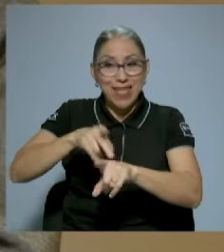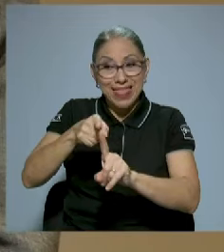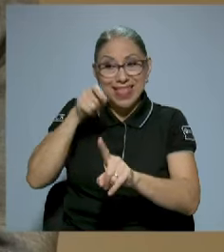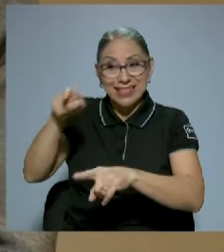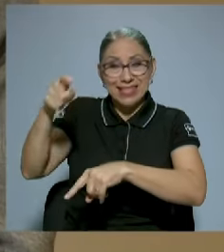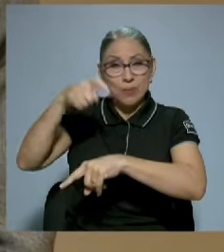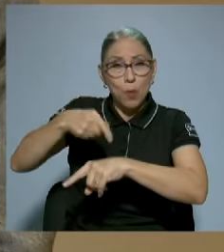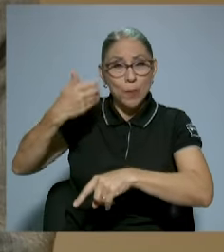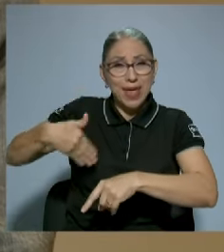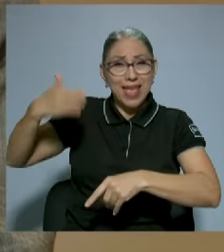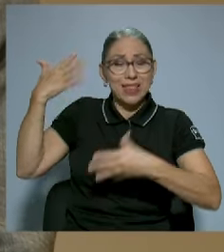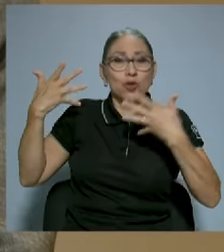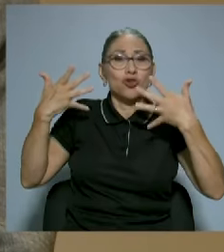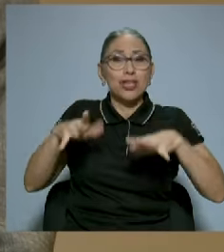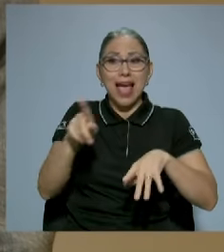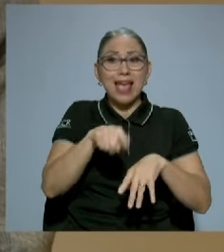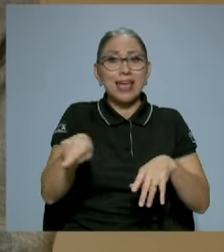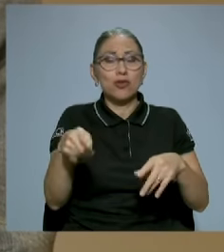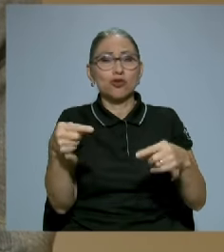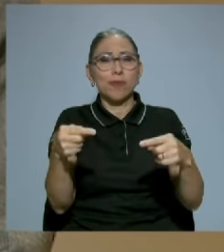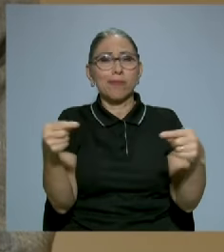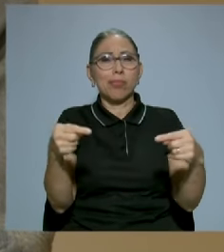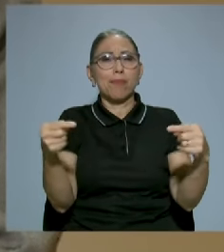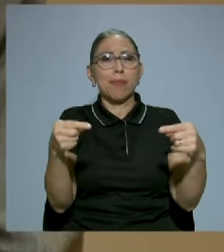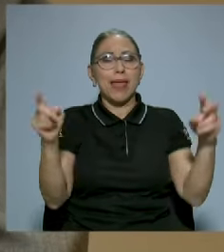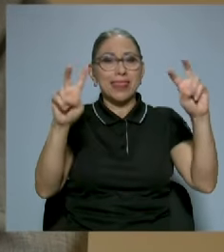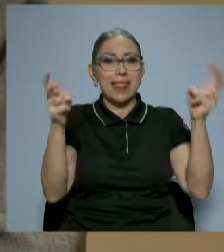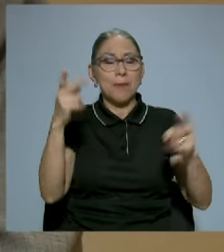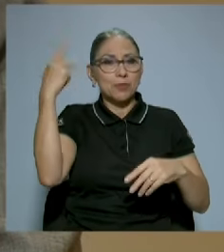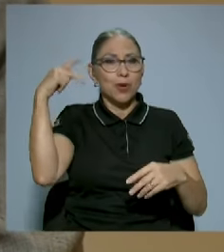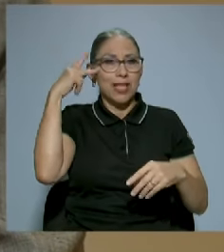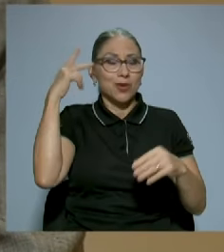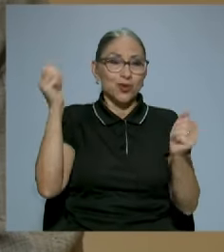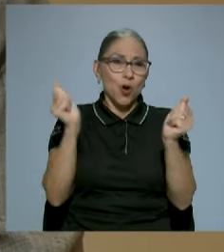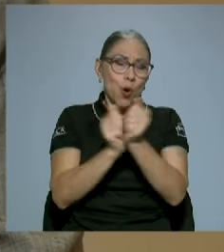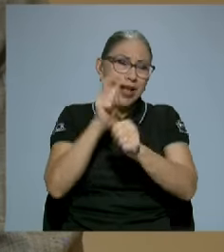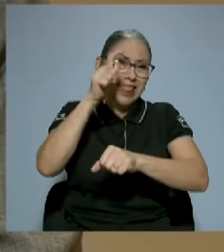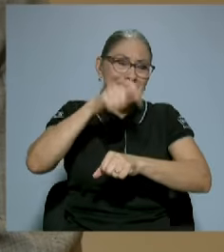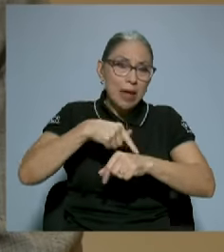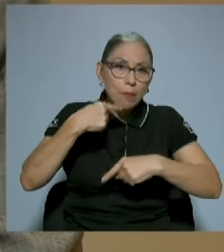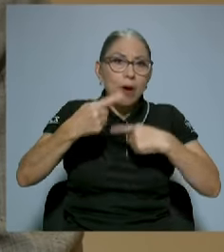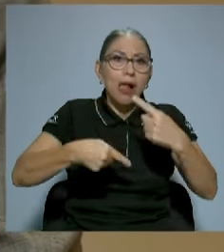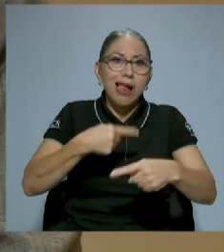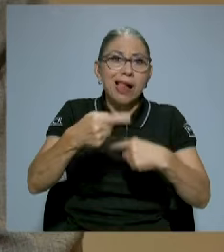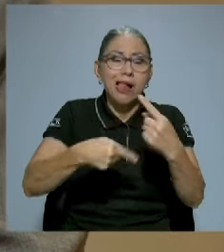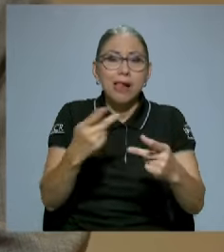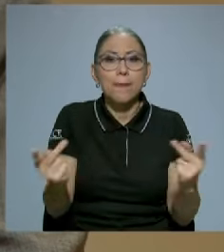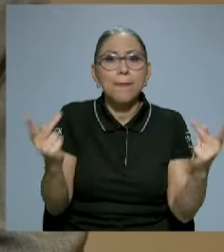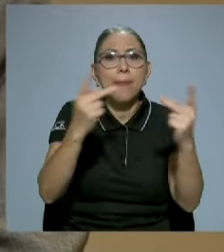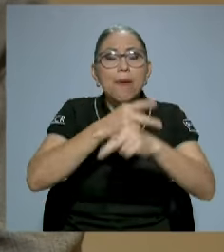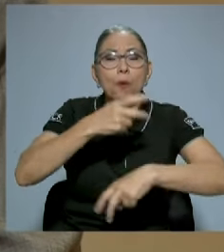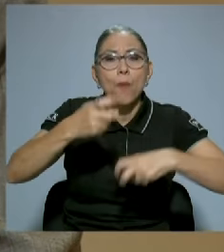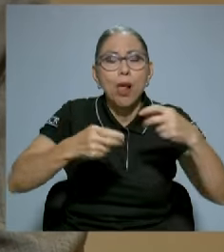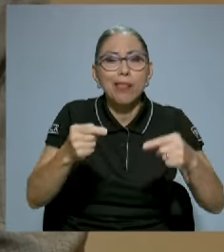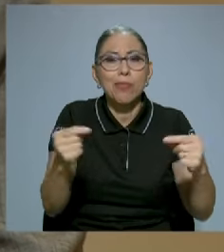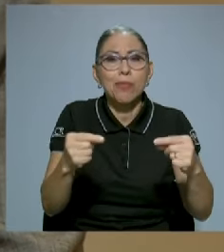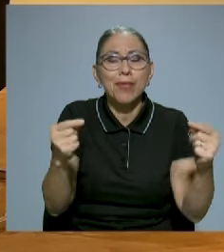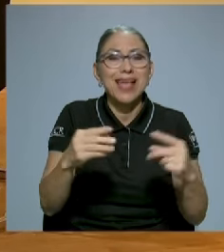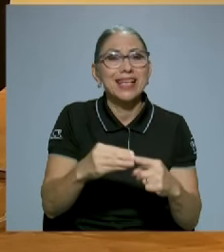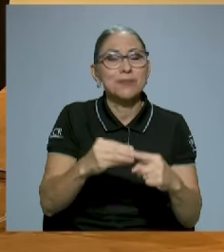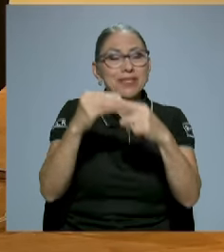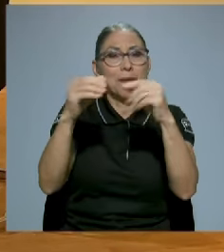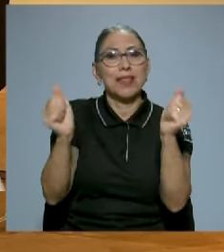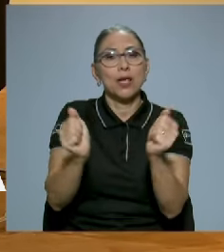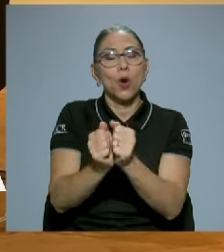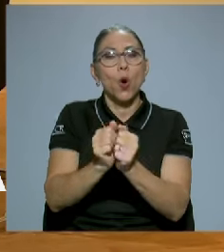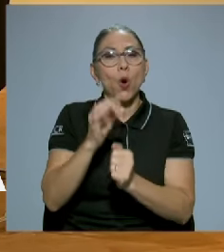una divergencia en temas políticos, que con el paso del tiempo se fueron profundizando, y sobre todo con el advenimiento al poder de don José